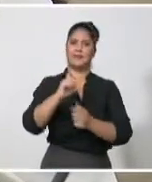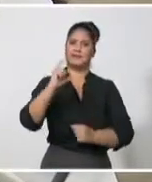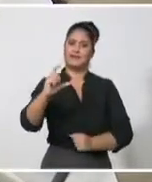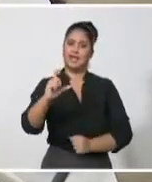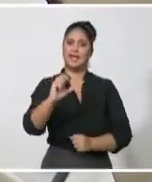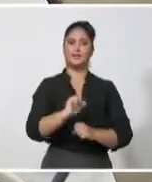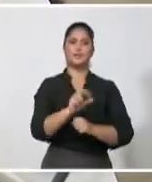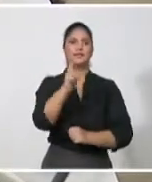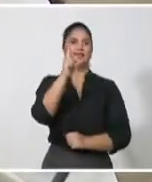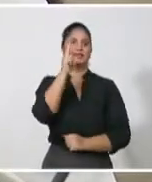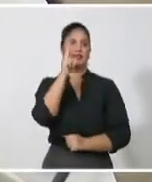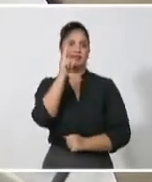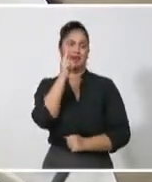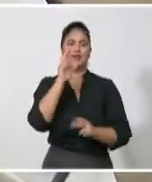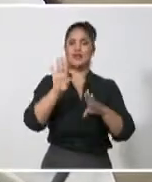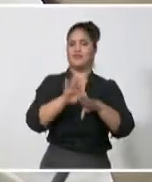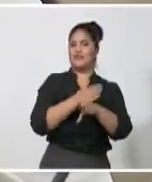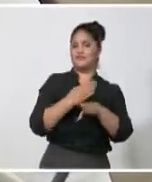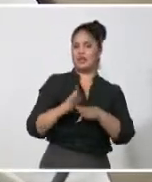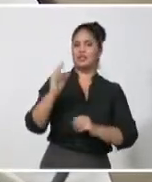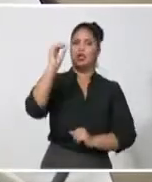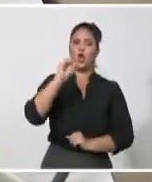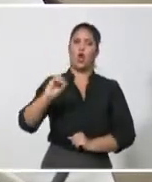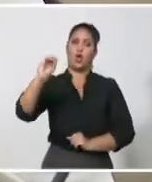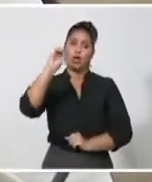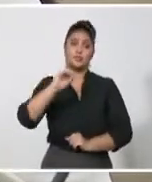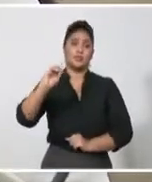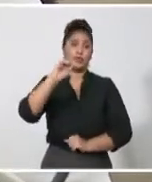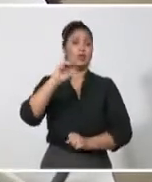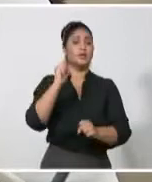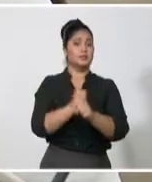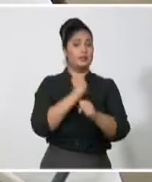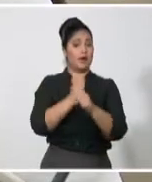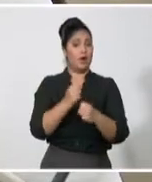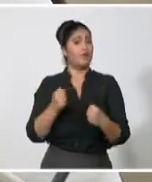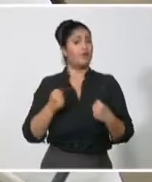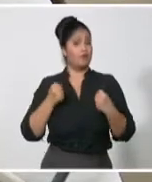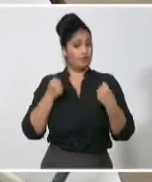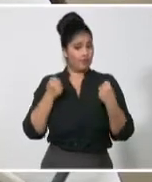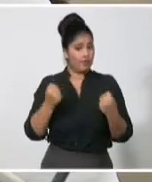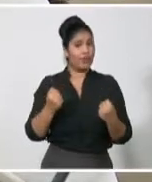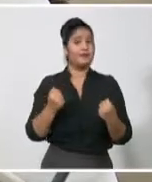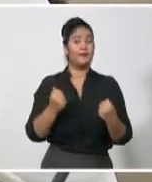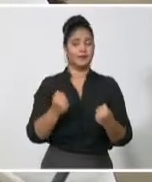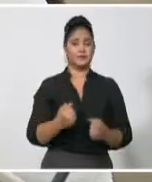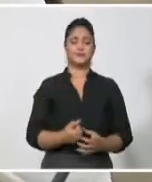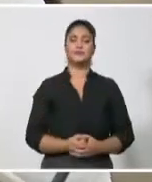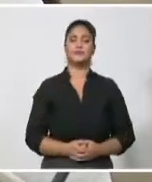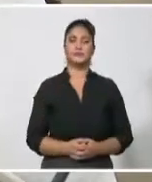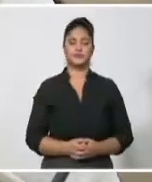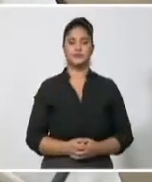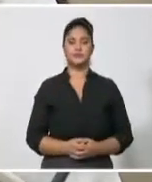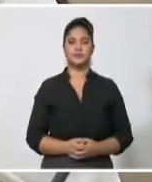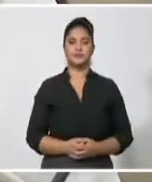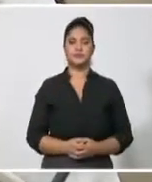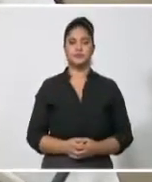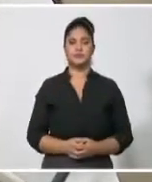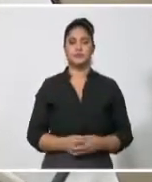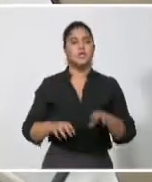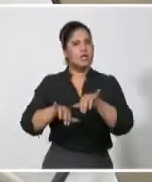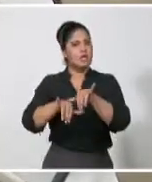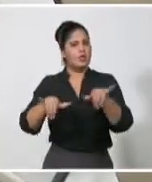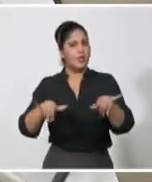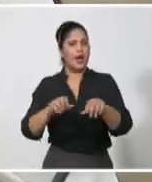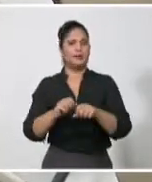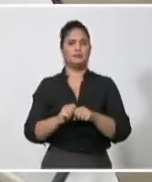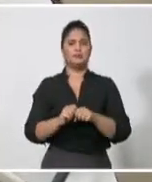en los análisis que realicen de los temas fundamentales, de la actividad fundamental, en las rendiciones de cuentas